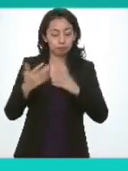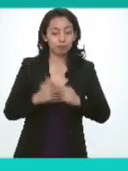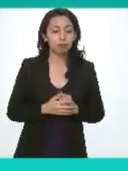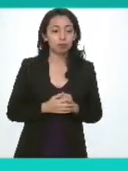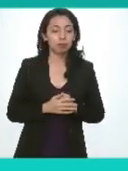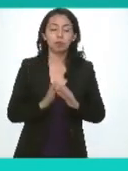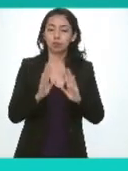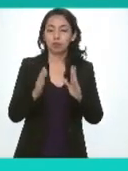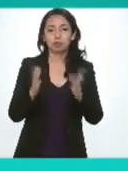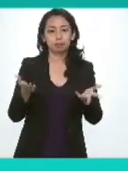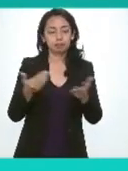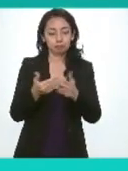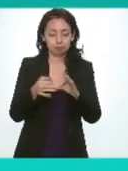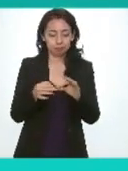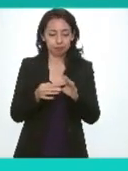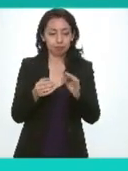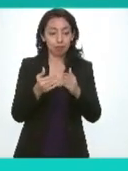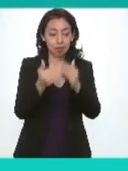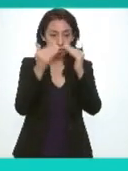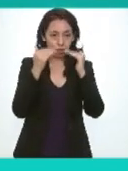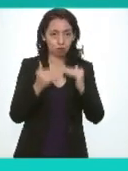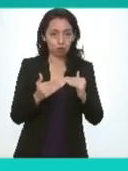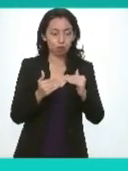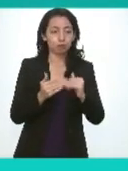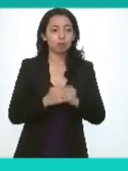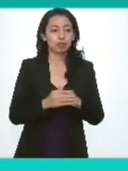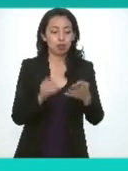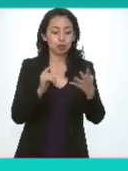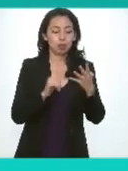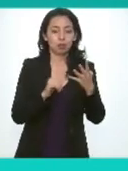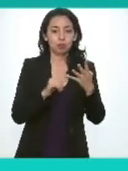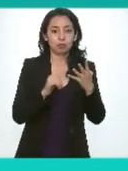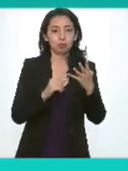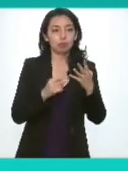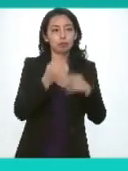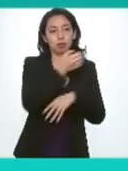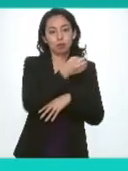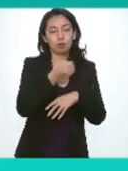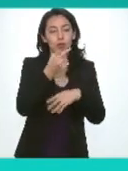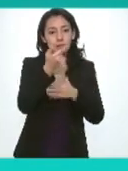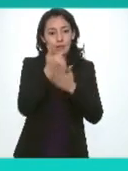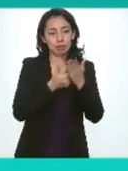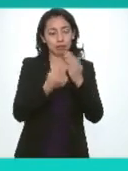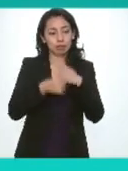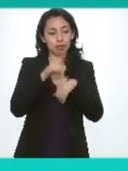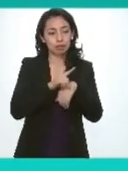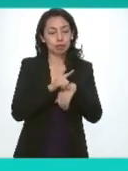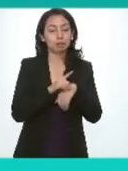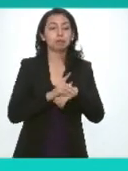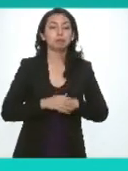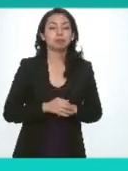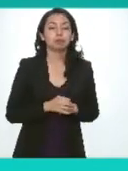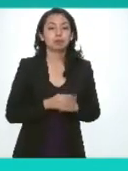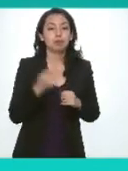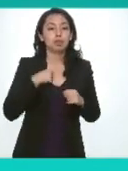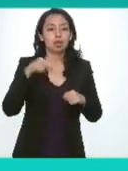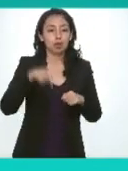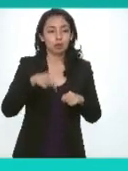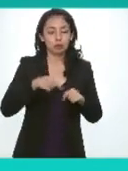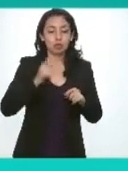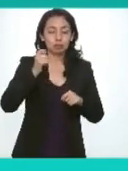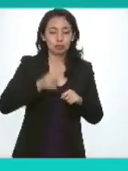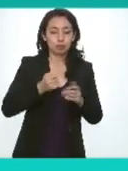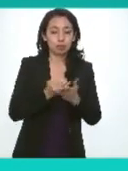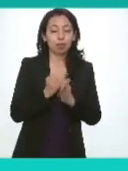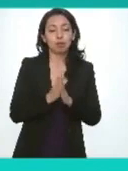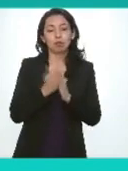dicho lo Anterior Pasemos Entonces Al desahogo Del cuarto Punto Del orden Del día Referente A la aprobación De este Le